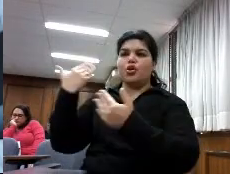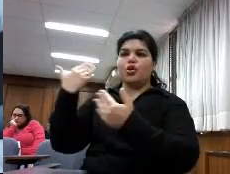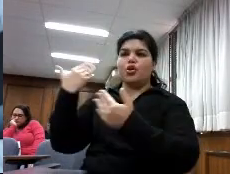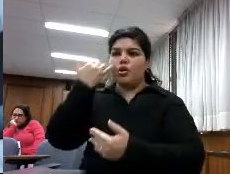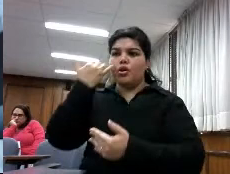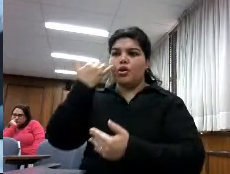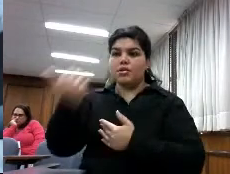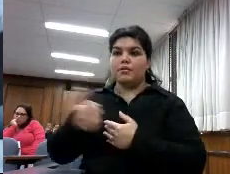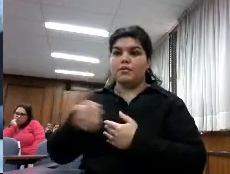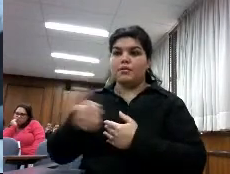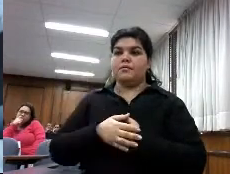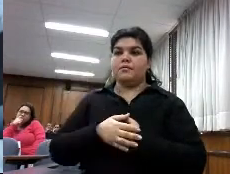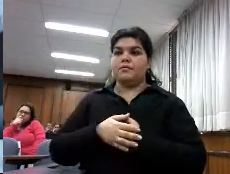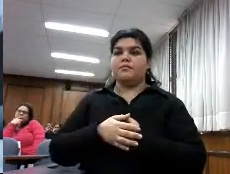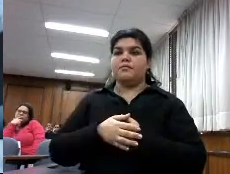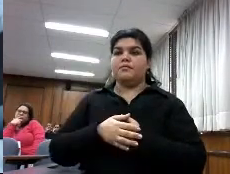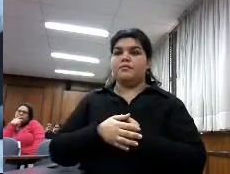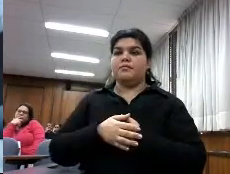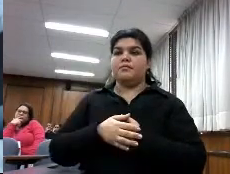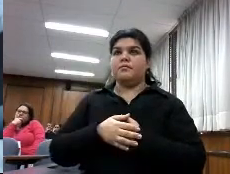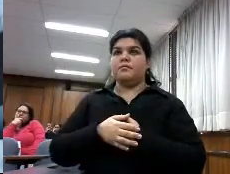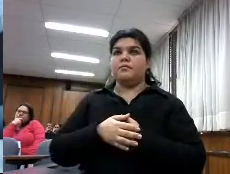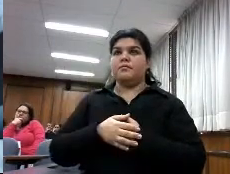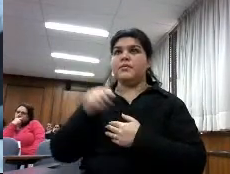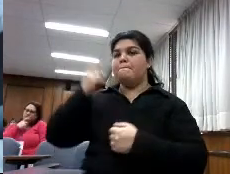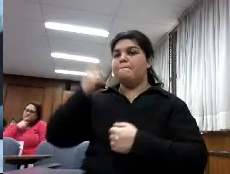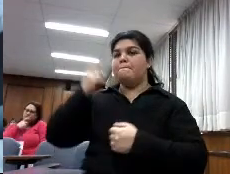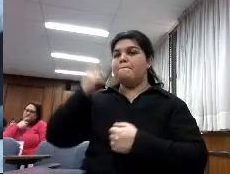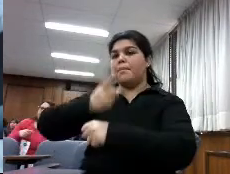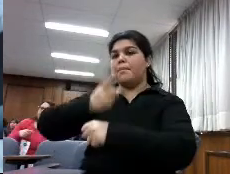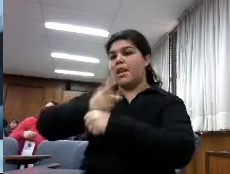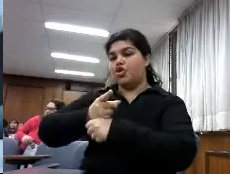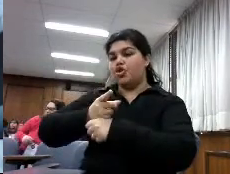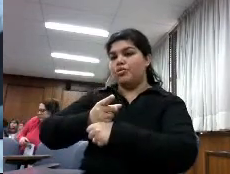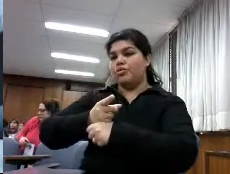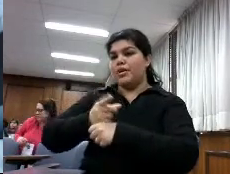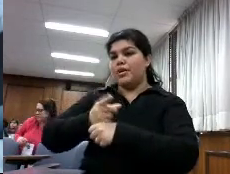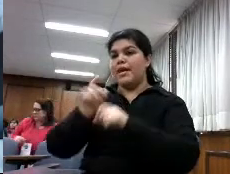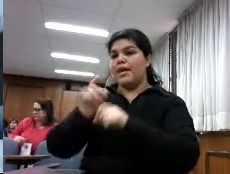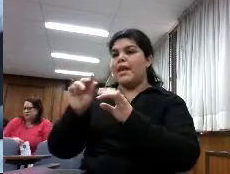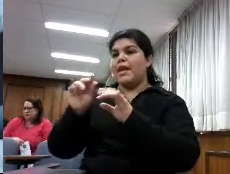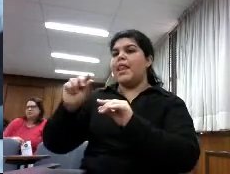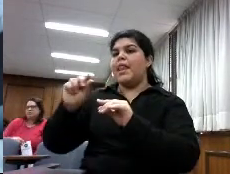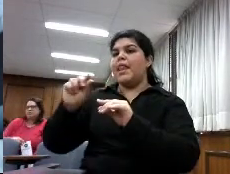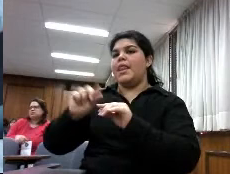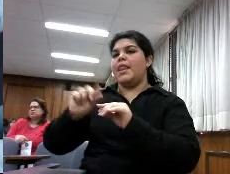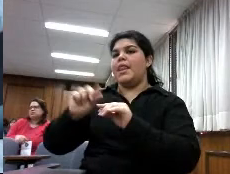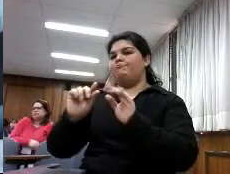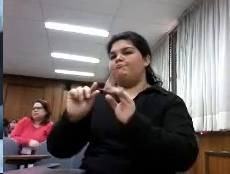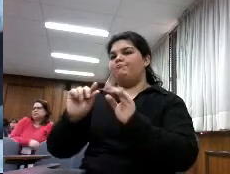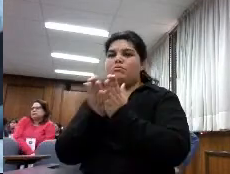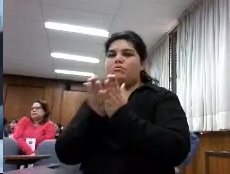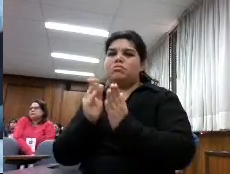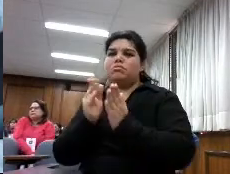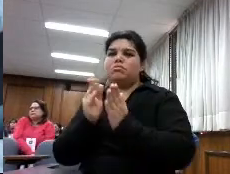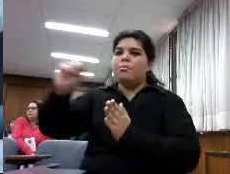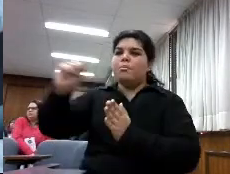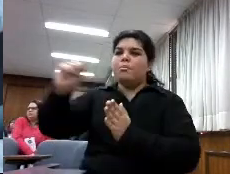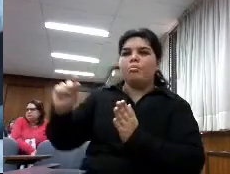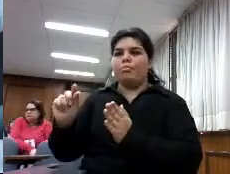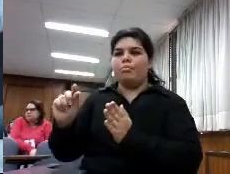creciendo y creciendo el primer año se prestaron pocos libros digitales pero la gran estrategia